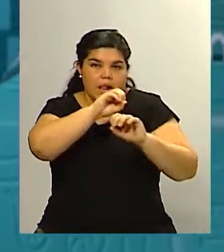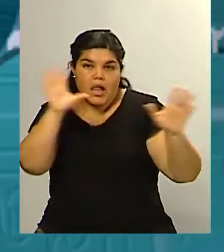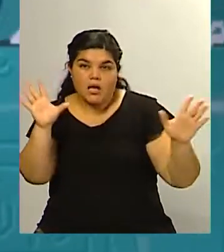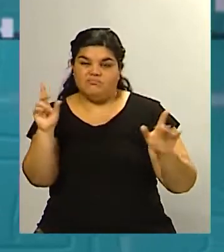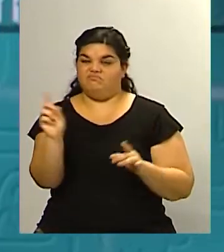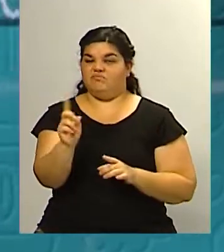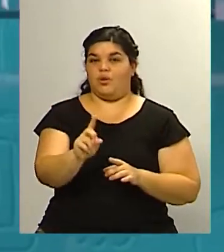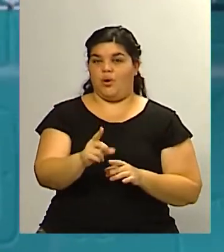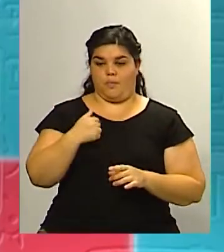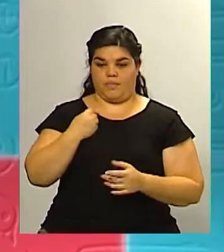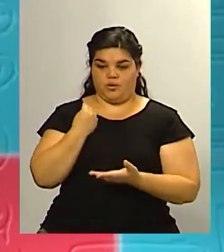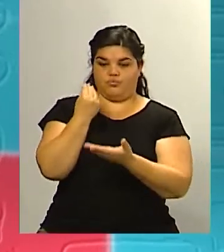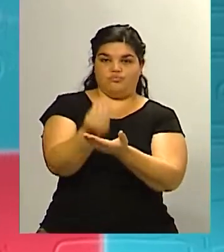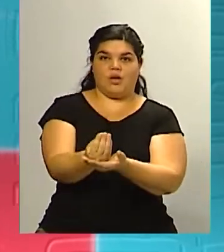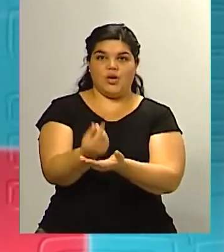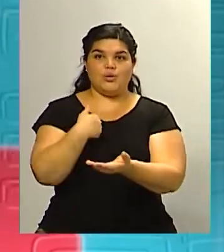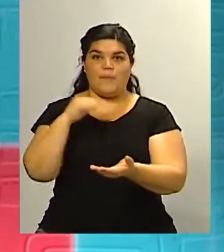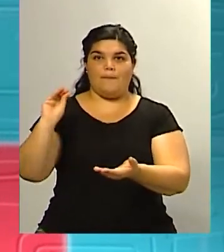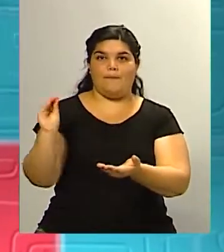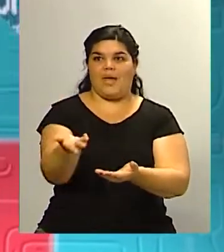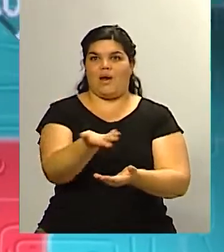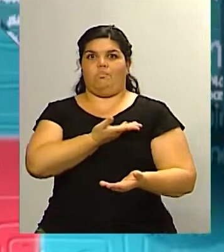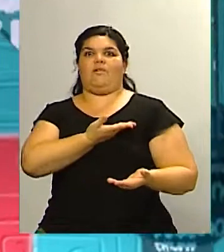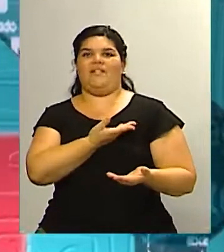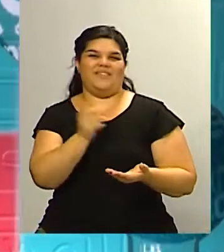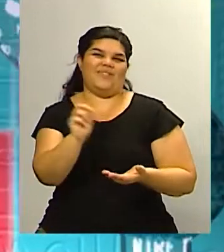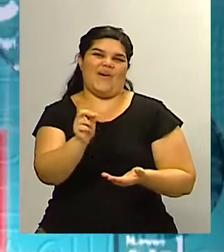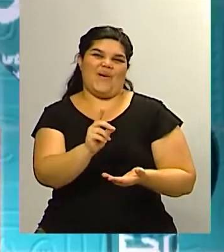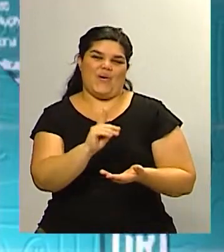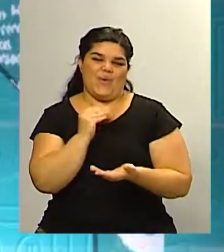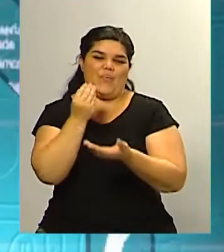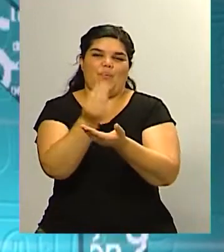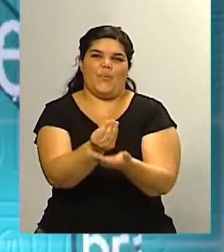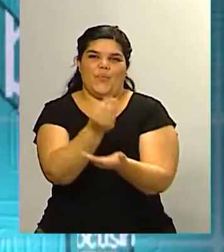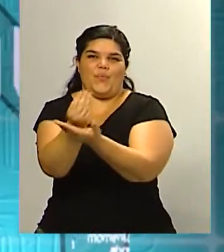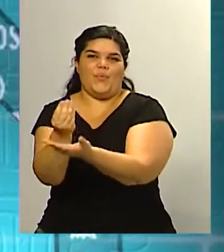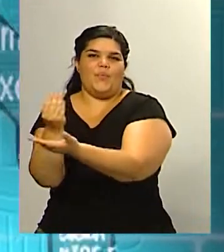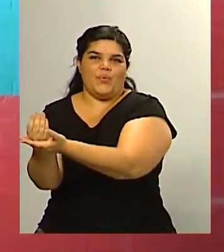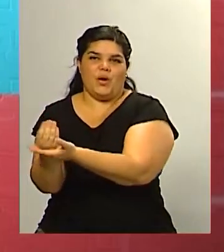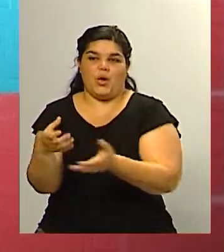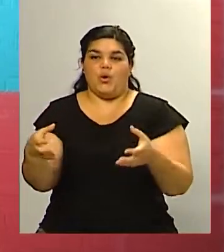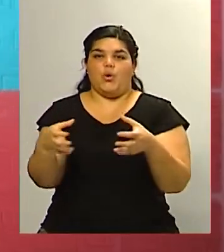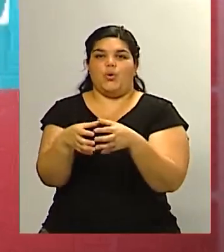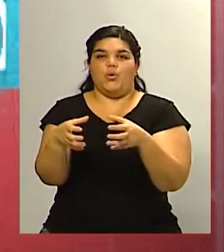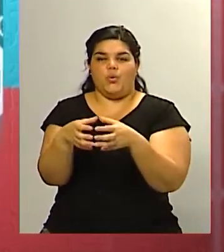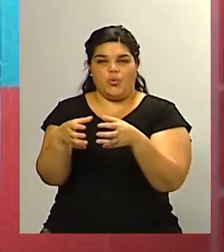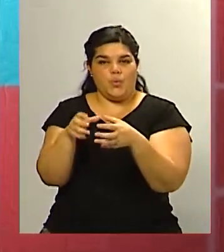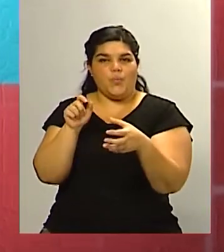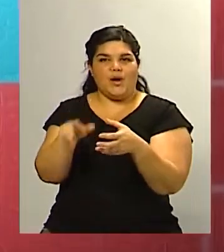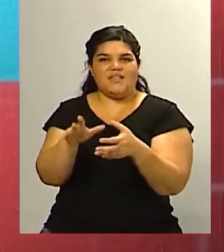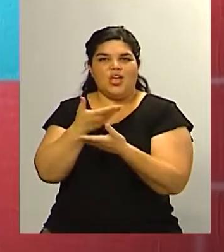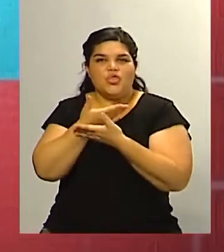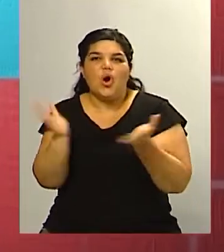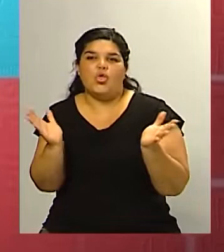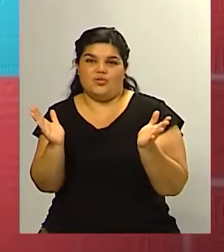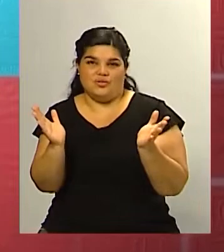a perder las elecciones pero lo decís muy bien Claudia en el sentido de que hoy las encuestas no le dan bien al frente de todos